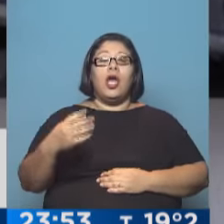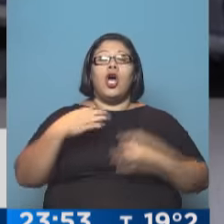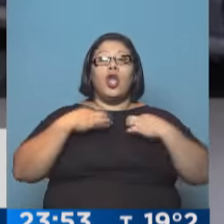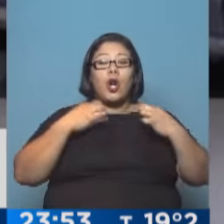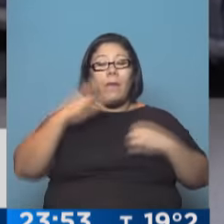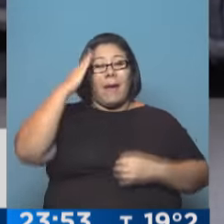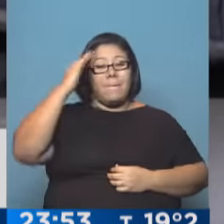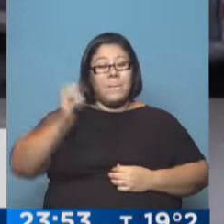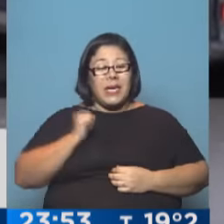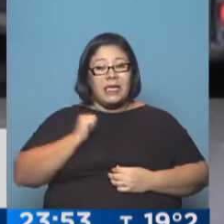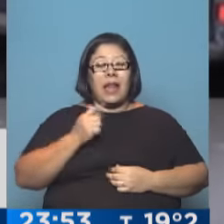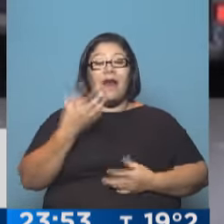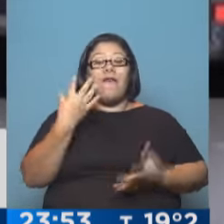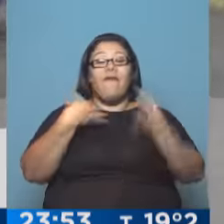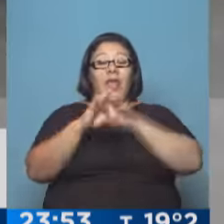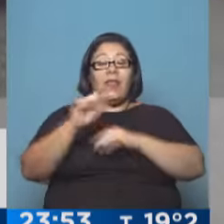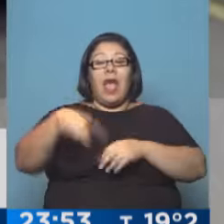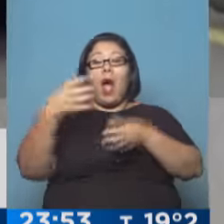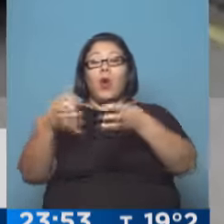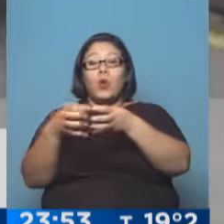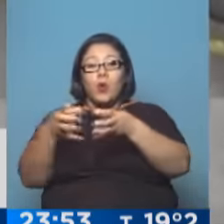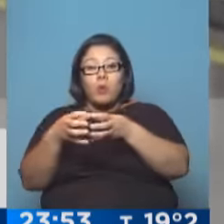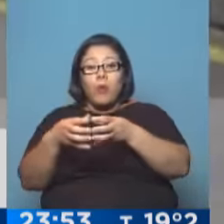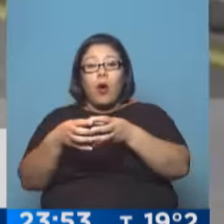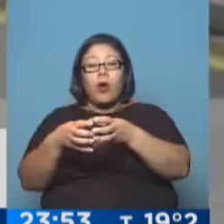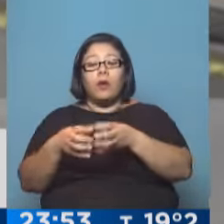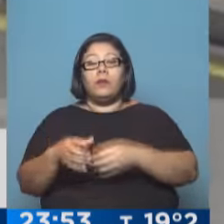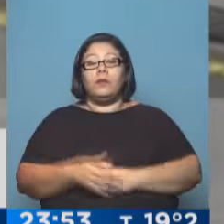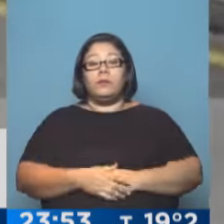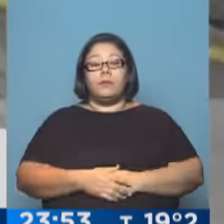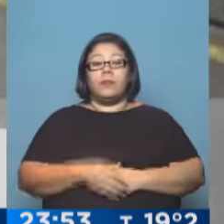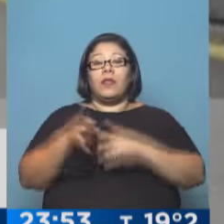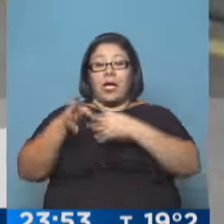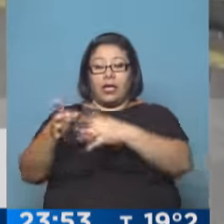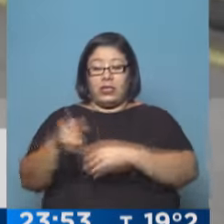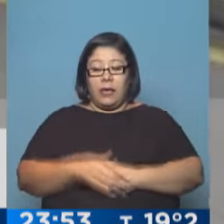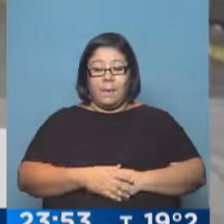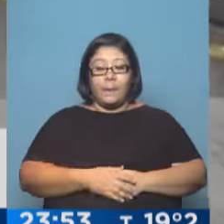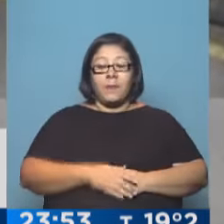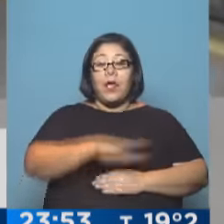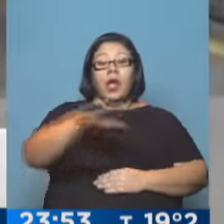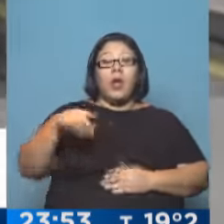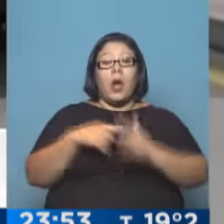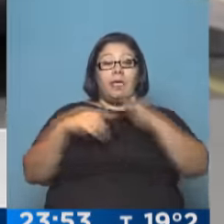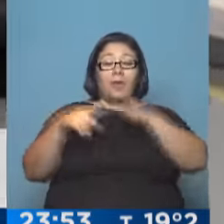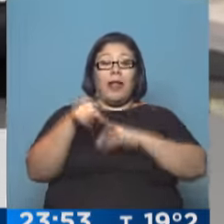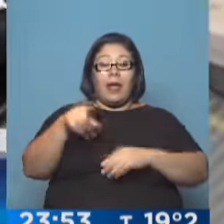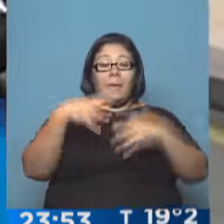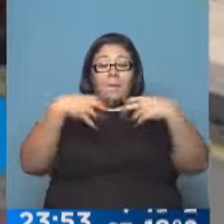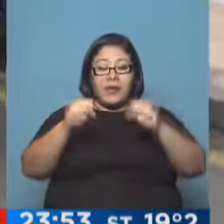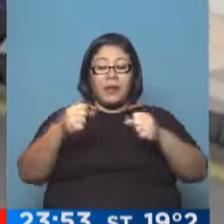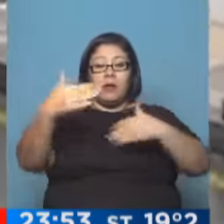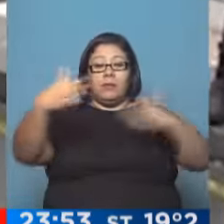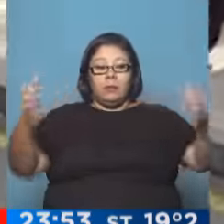vendida al grupo extremista. El operativo se realizó en los puertos de Valencia y Algeciras donde se encontraron tres contenedores